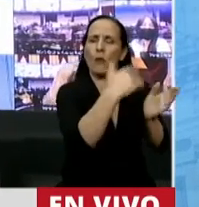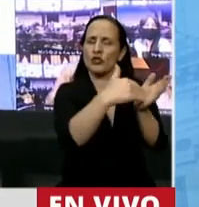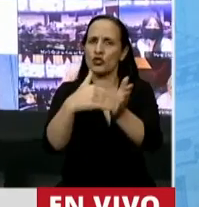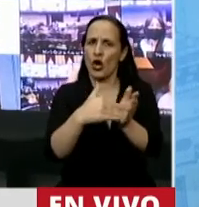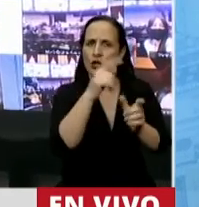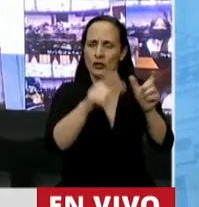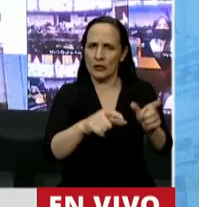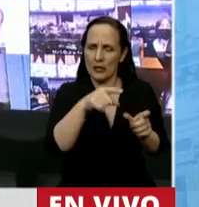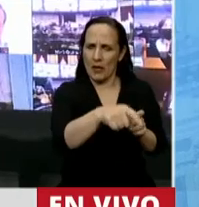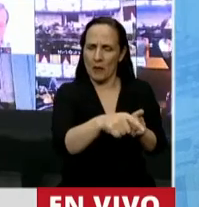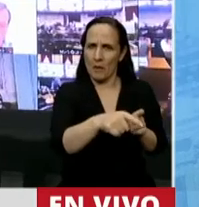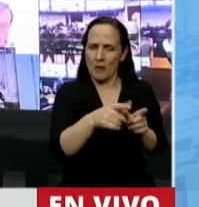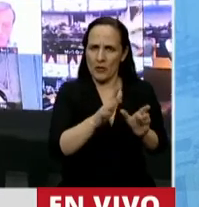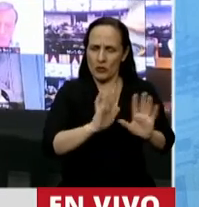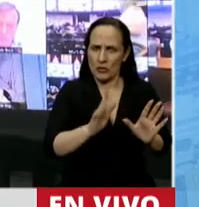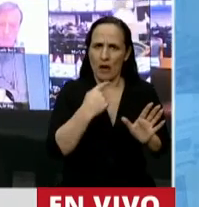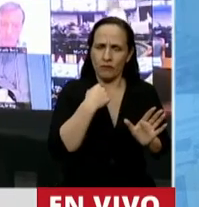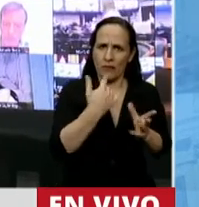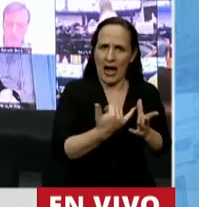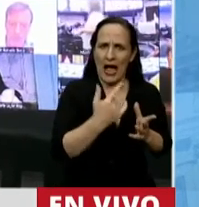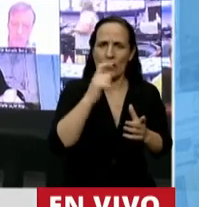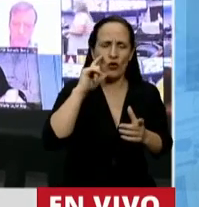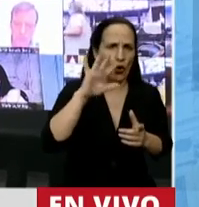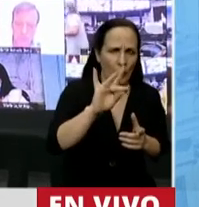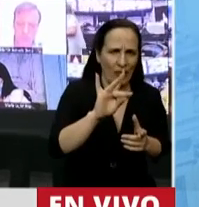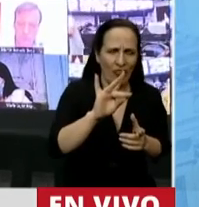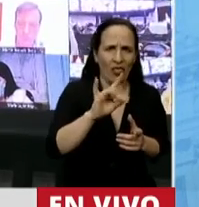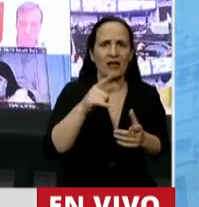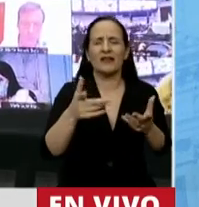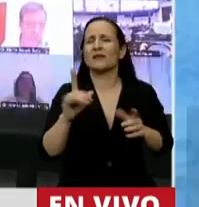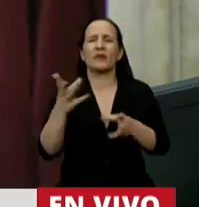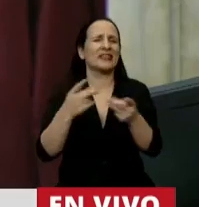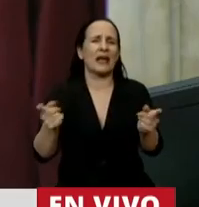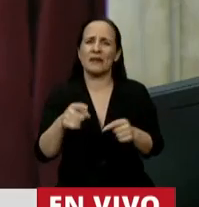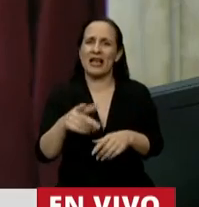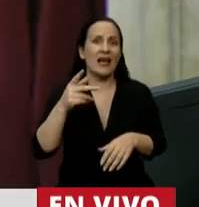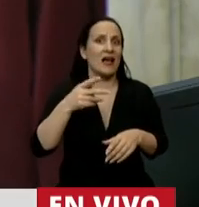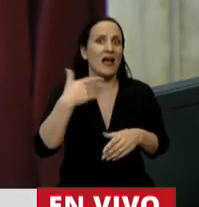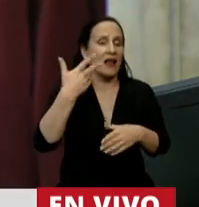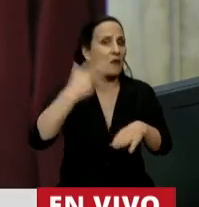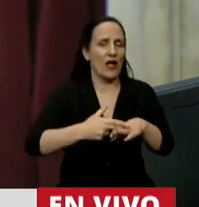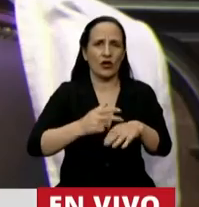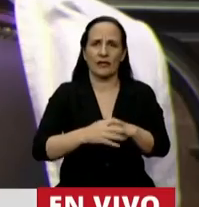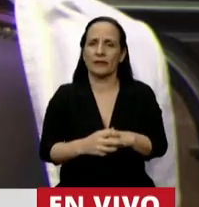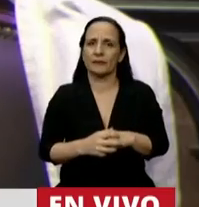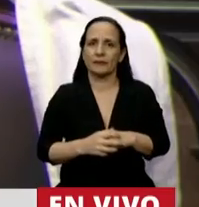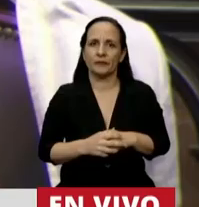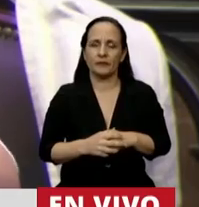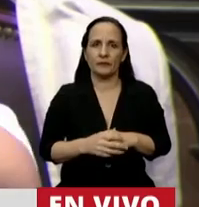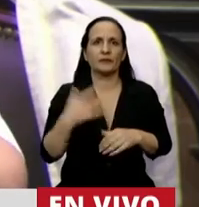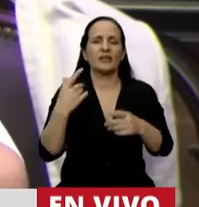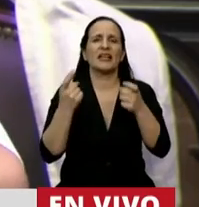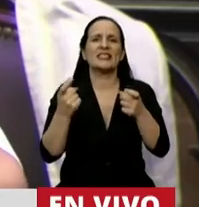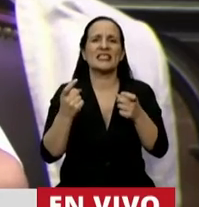pedido de transparencia y rendición de cuentas. Diputada, termine por favor, le voy a cortar la palabra. Ante la ciudadanía.